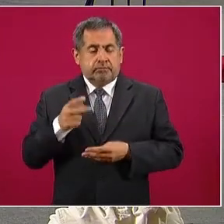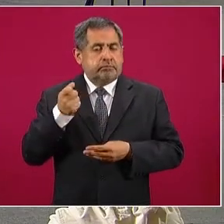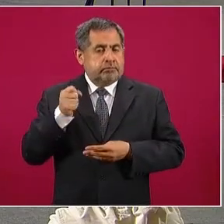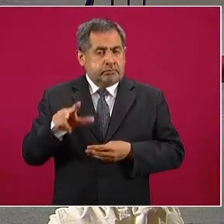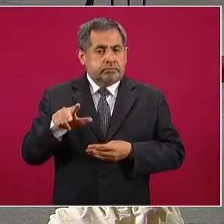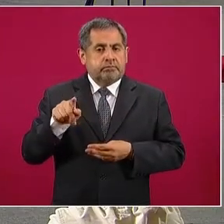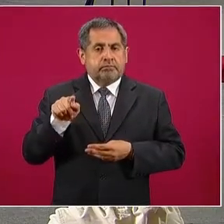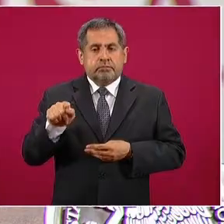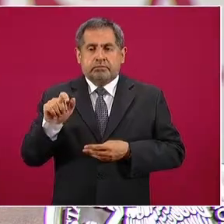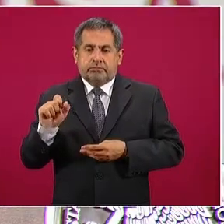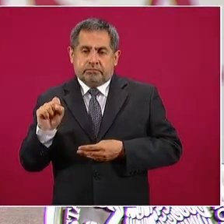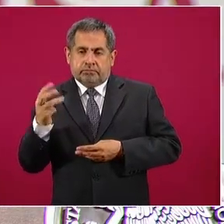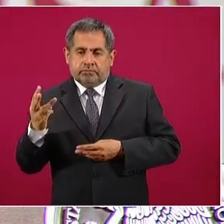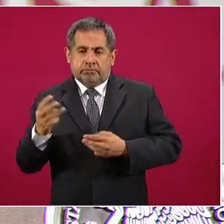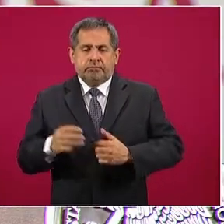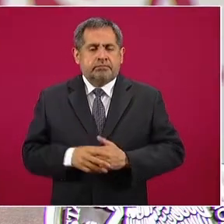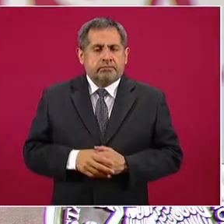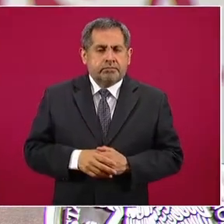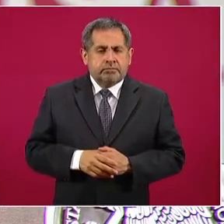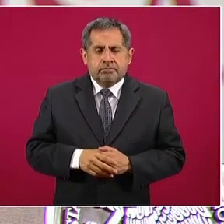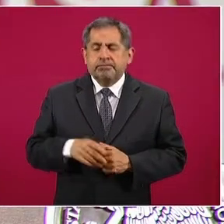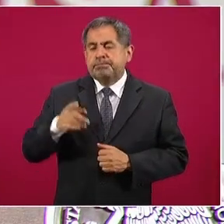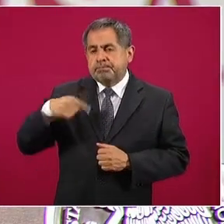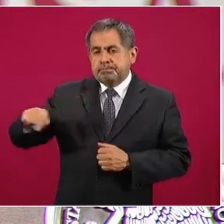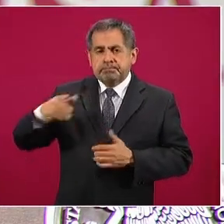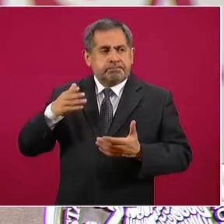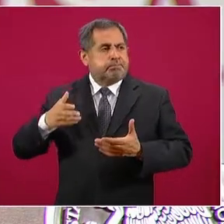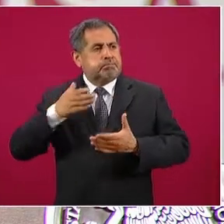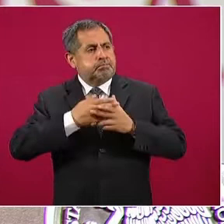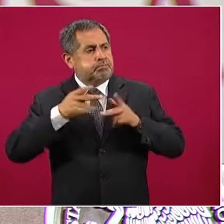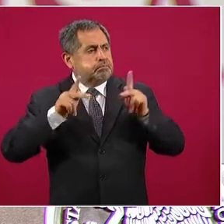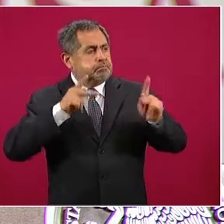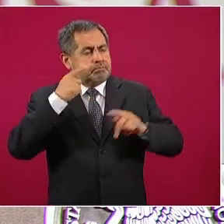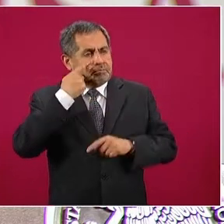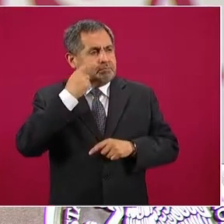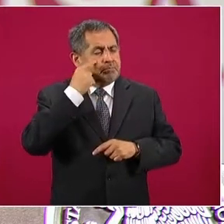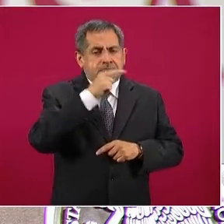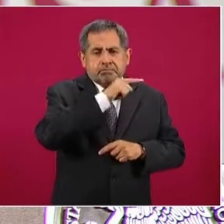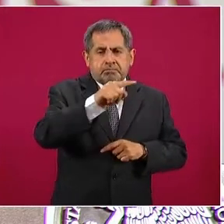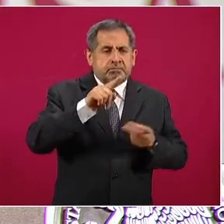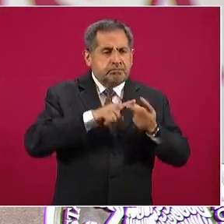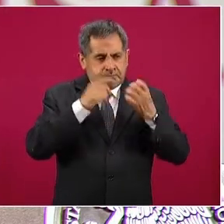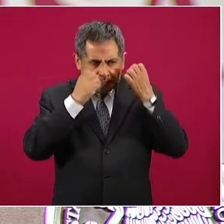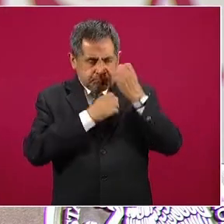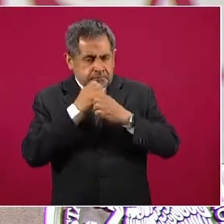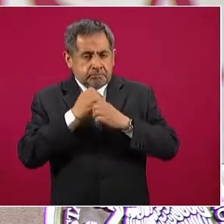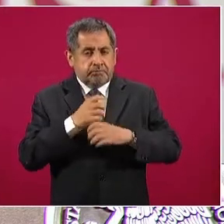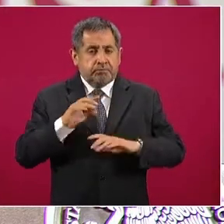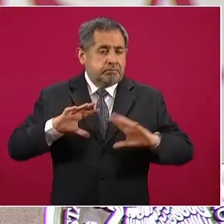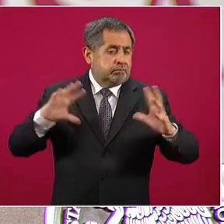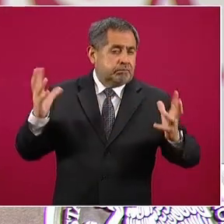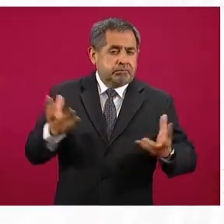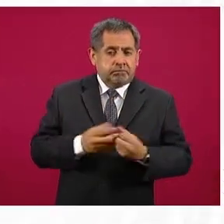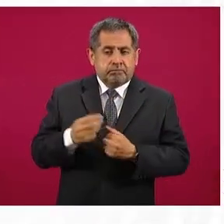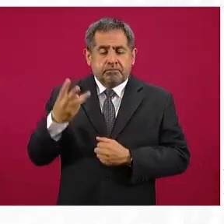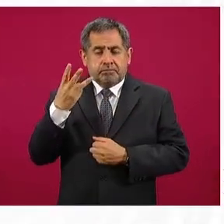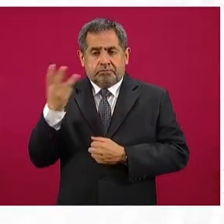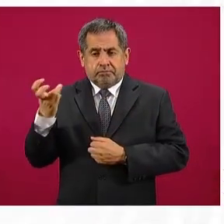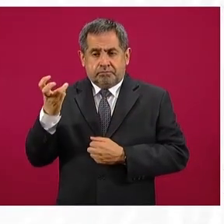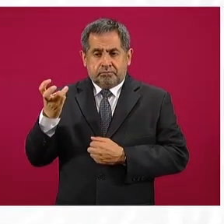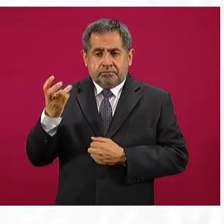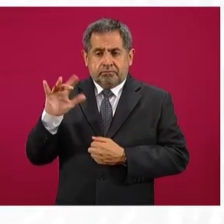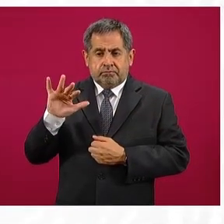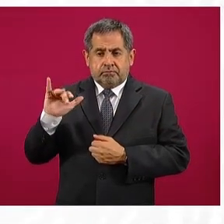Vamos a ver ahora las verificaciones que se realizaron a las estaciones de servicio. 354